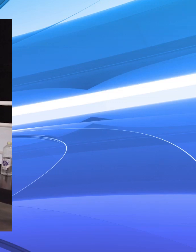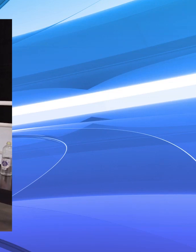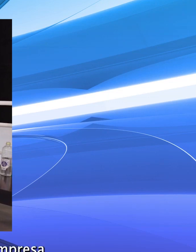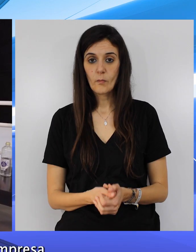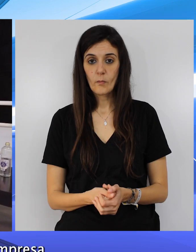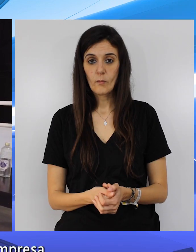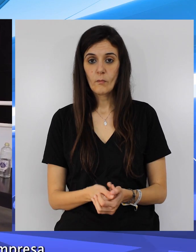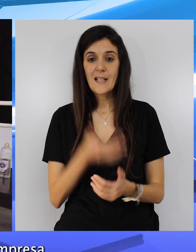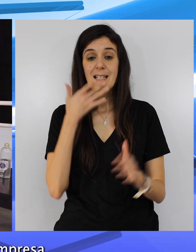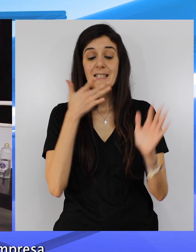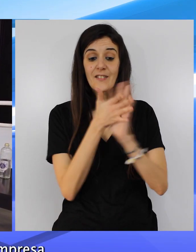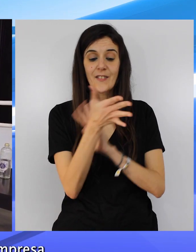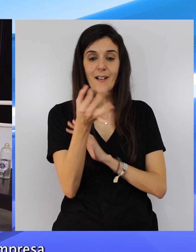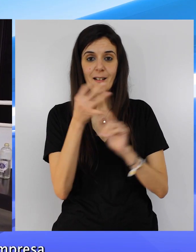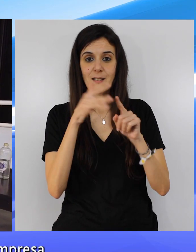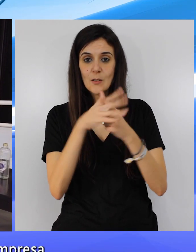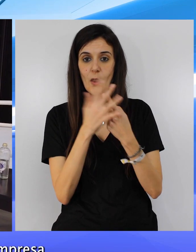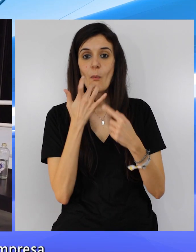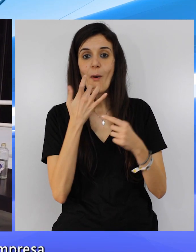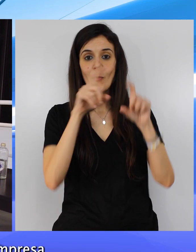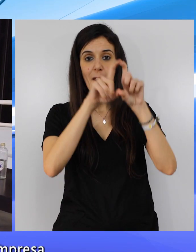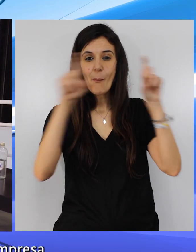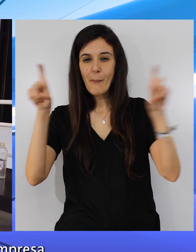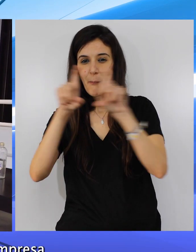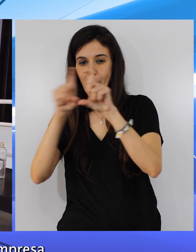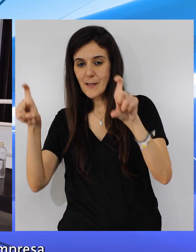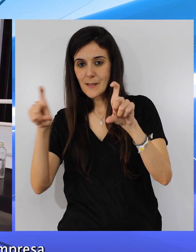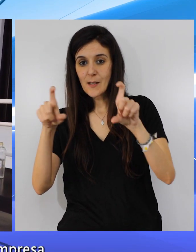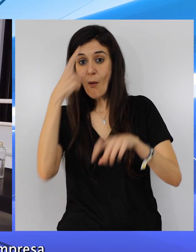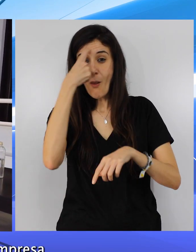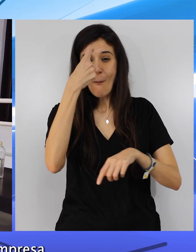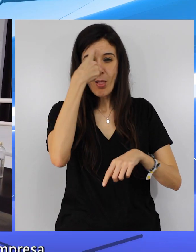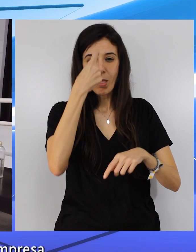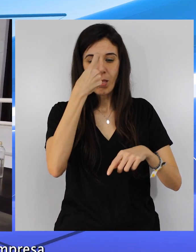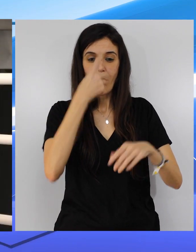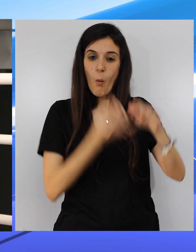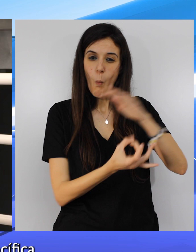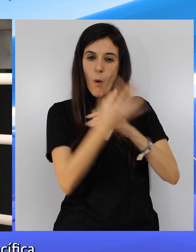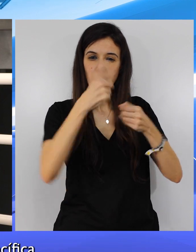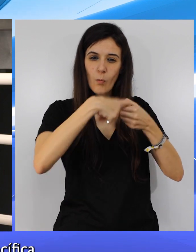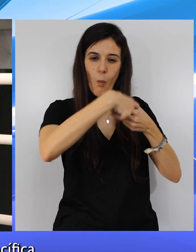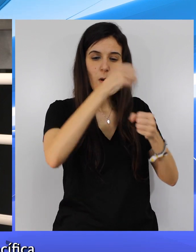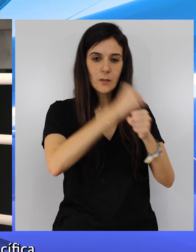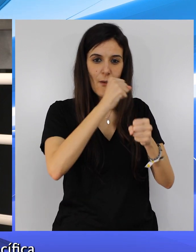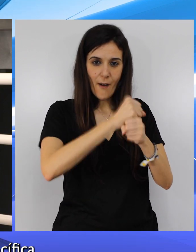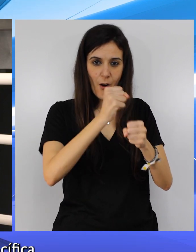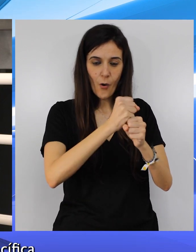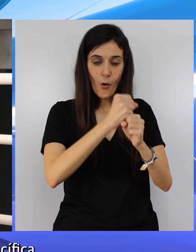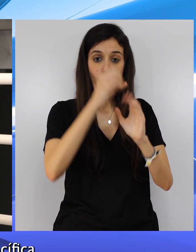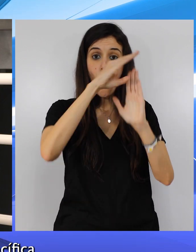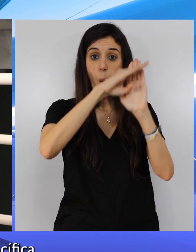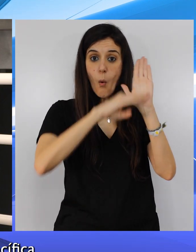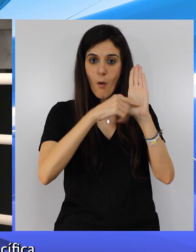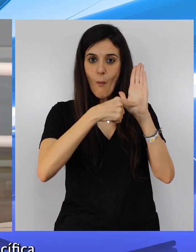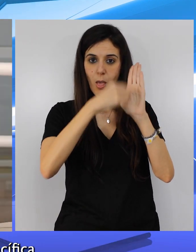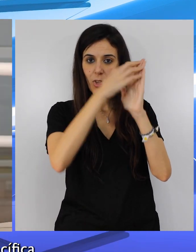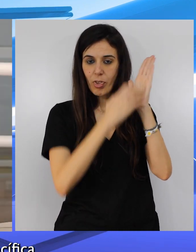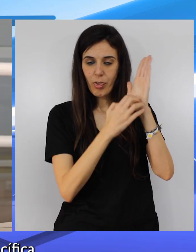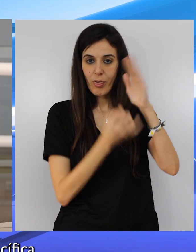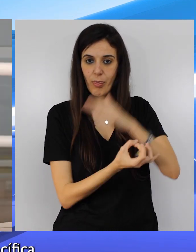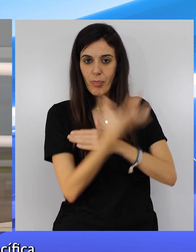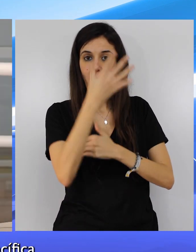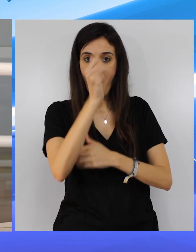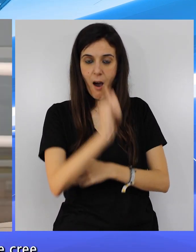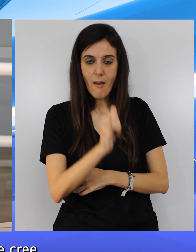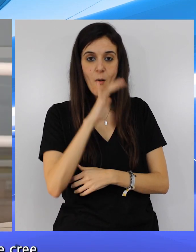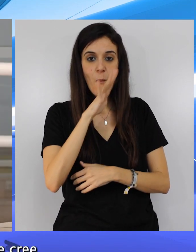Pues significa que cualquier empresa que cree un puesto de trabajo en Ceuta tendrá una bonificación específica en el impuesto